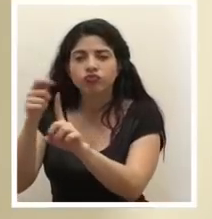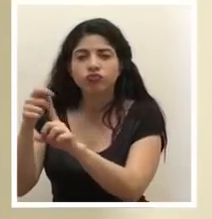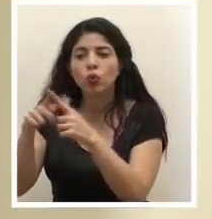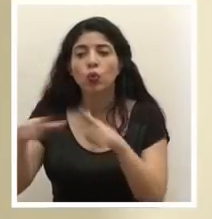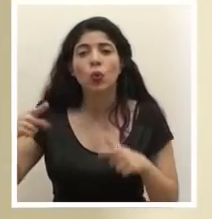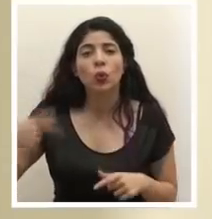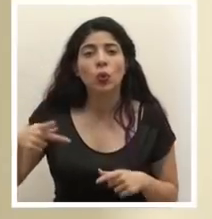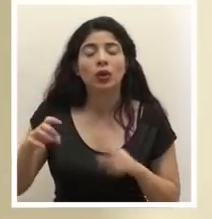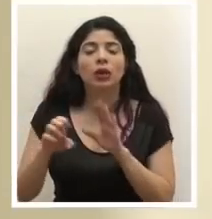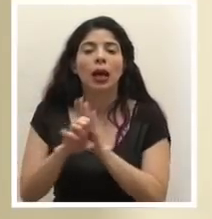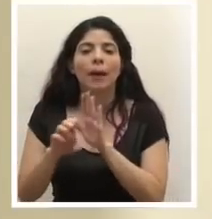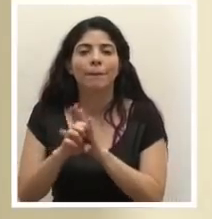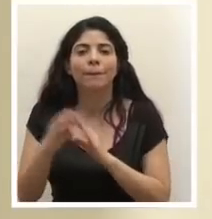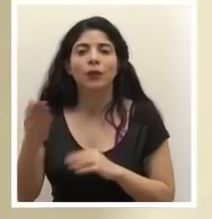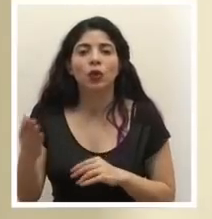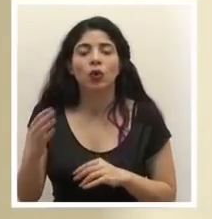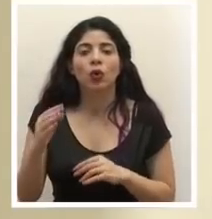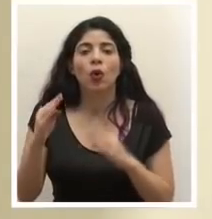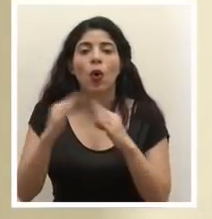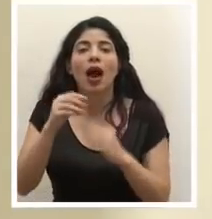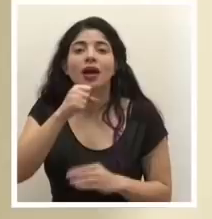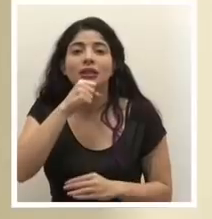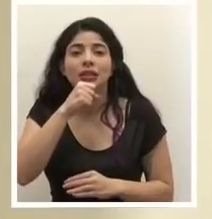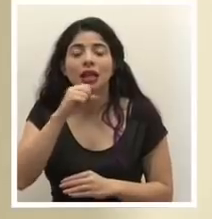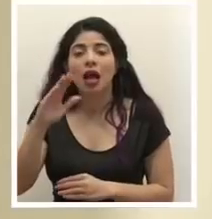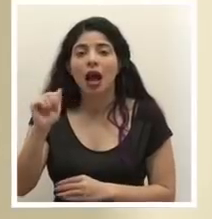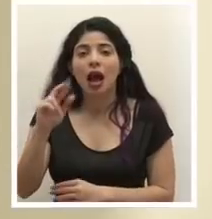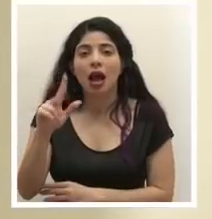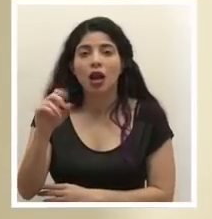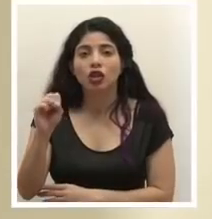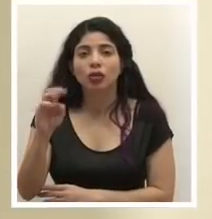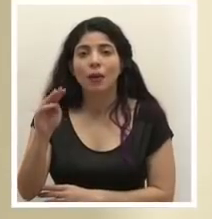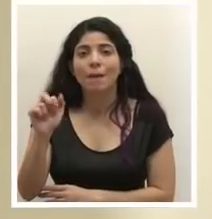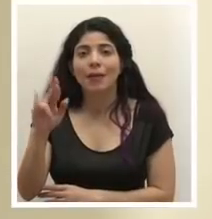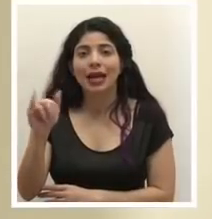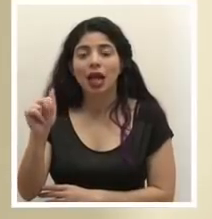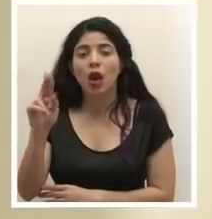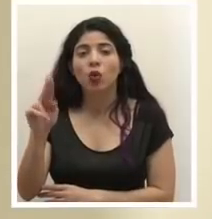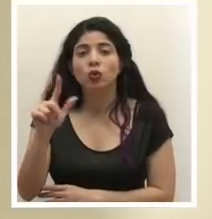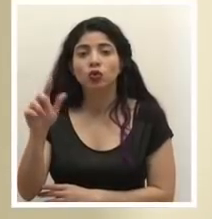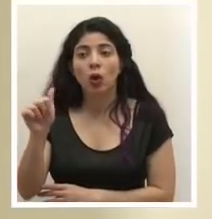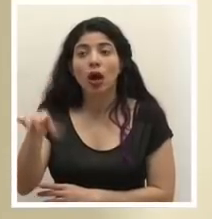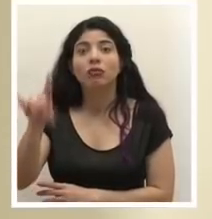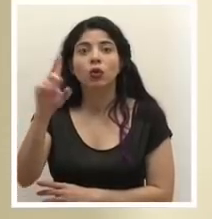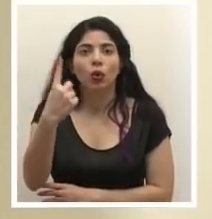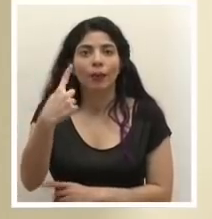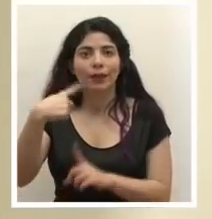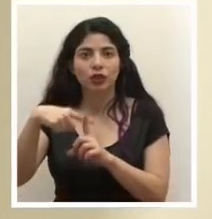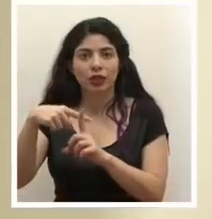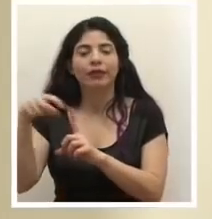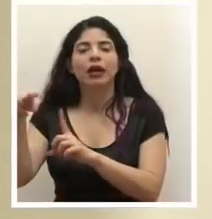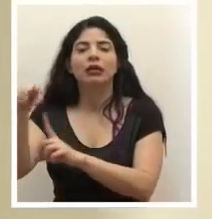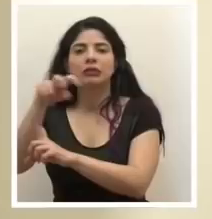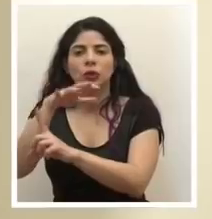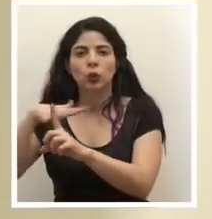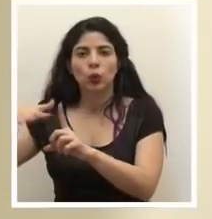alto riesgo, como lo fue, por ejemplo, el hogar de ancianos Carlos María Ulloa, donde se detectó un caso positivo. se